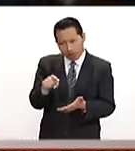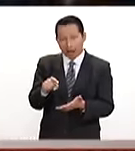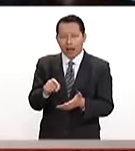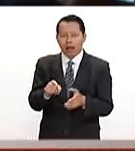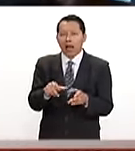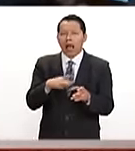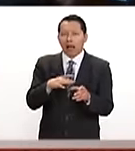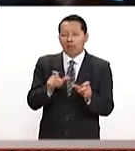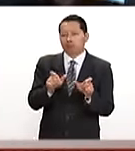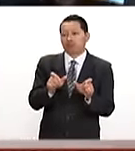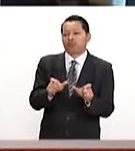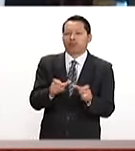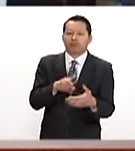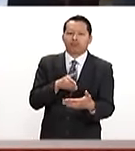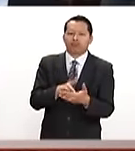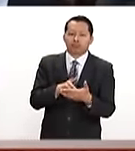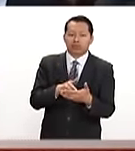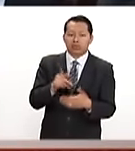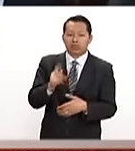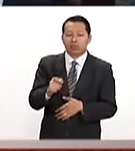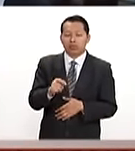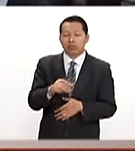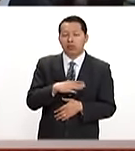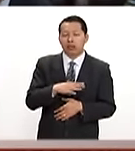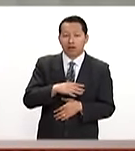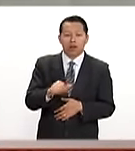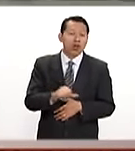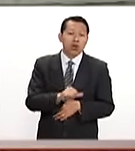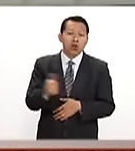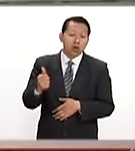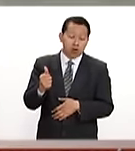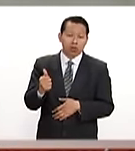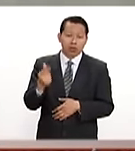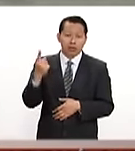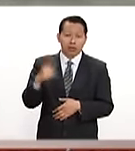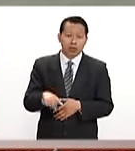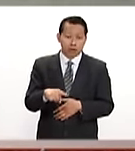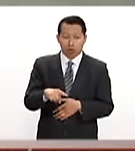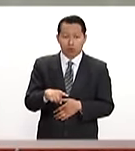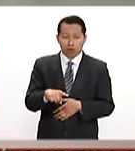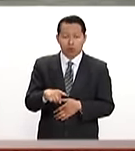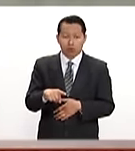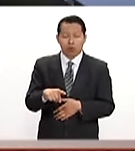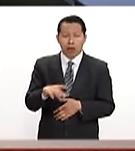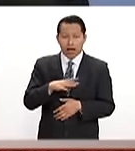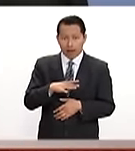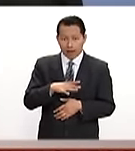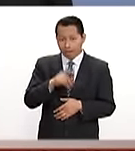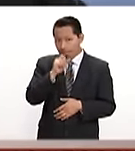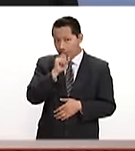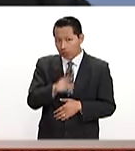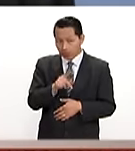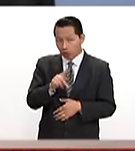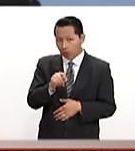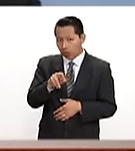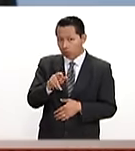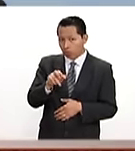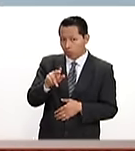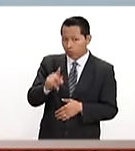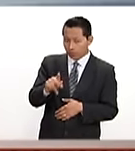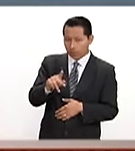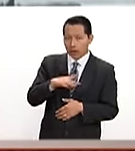construcción de estos oleoductos y con otra orden ejecutiva el mismo Donald Trump revierte esta